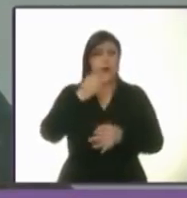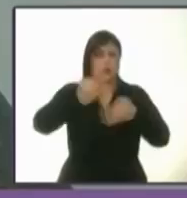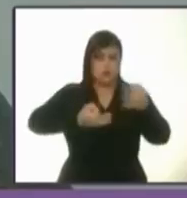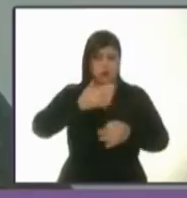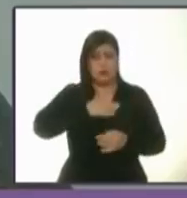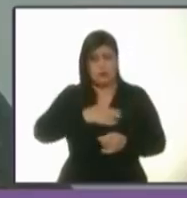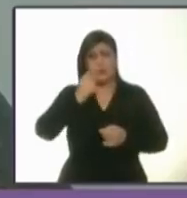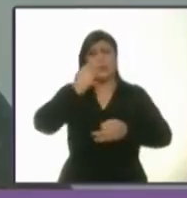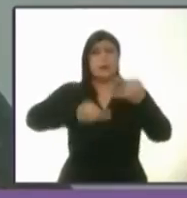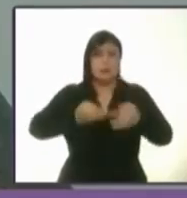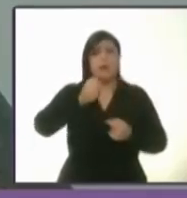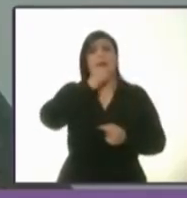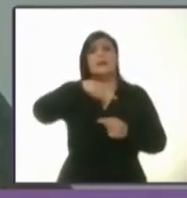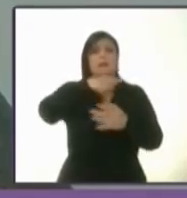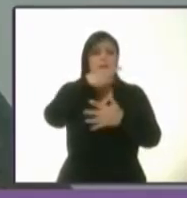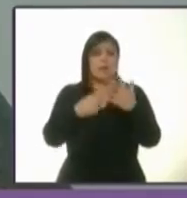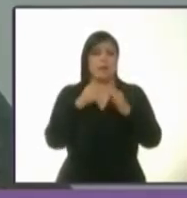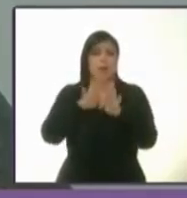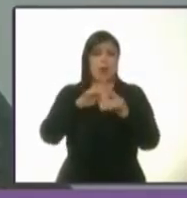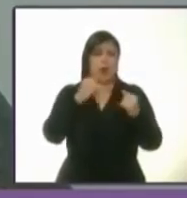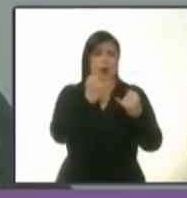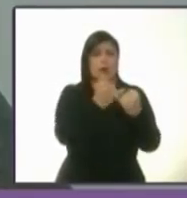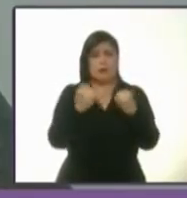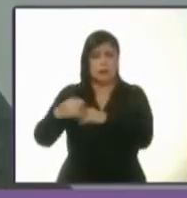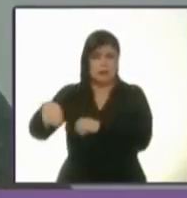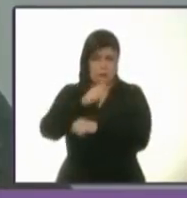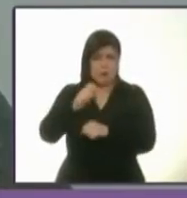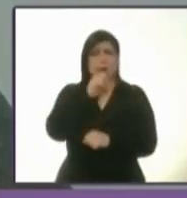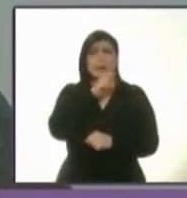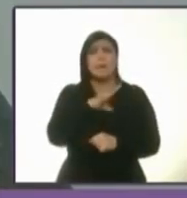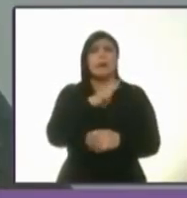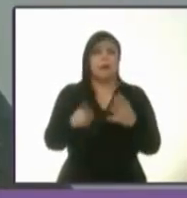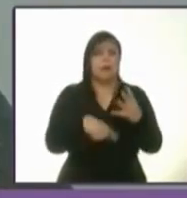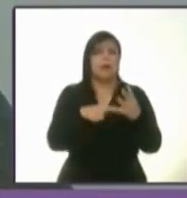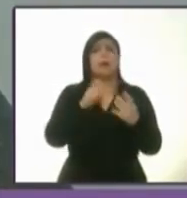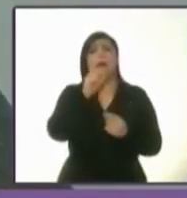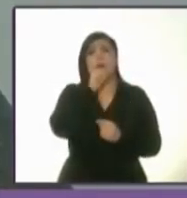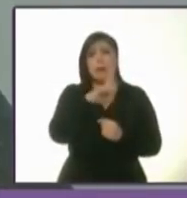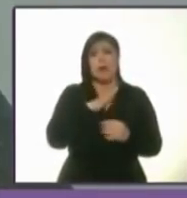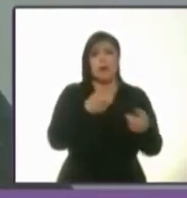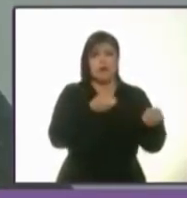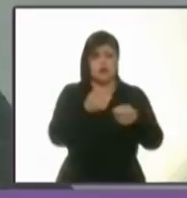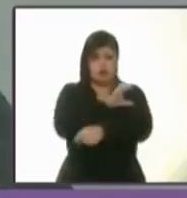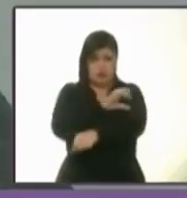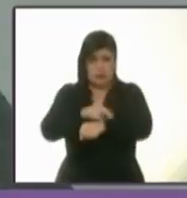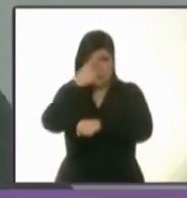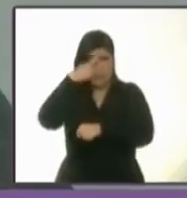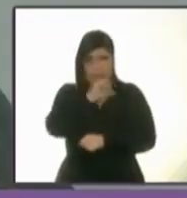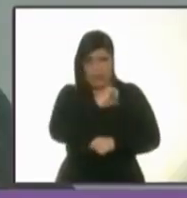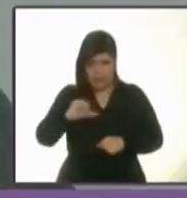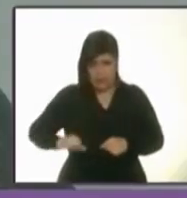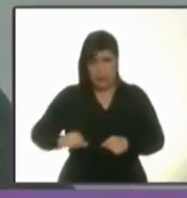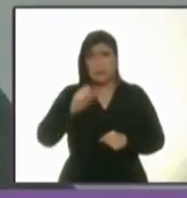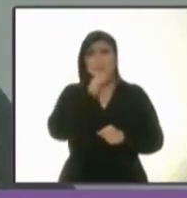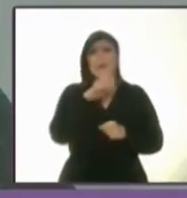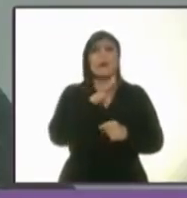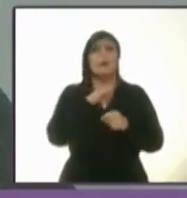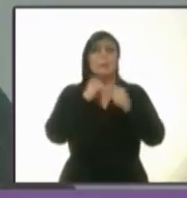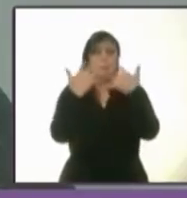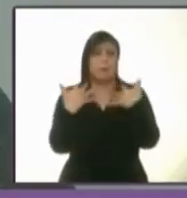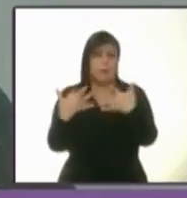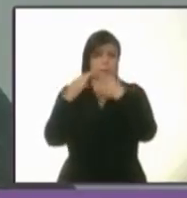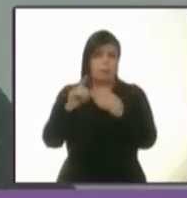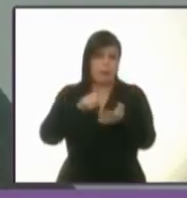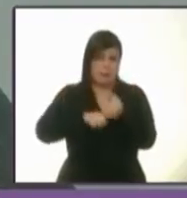tribunales y organismos autónomos. Cuatro, la coordinación con las alcaldías y la integración del cabildo, más